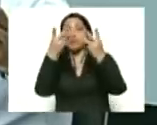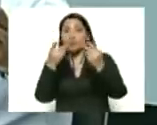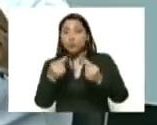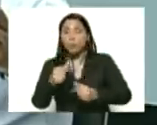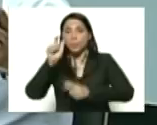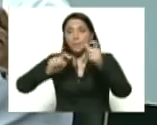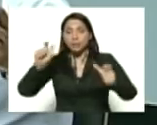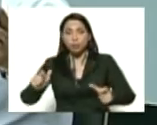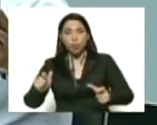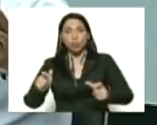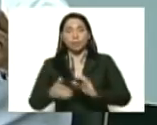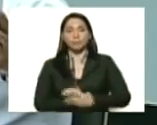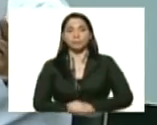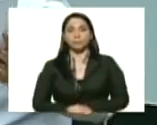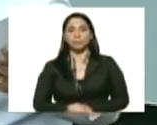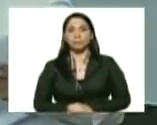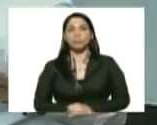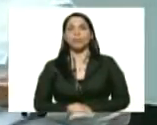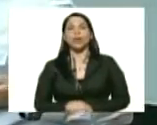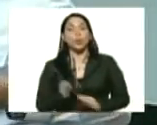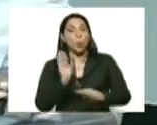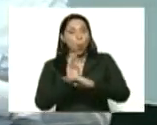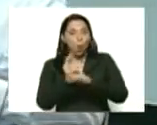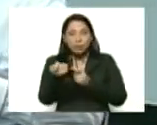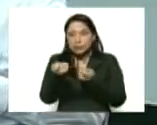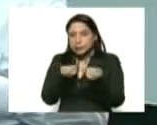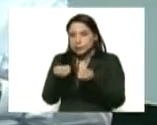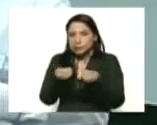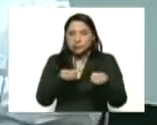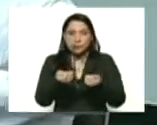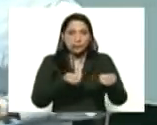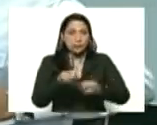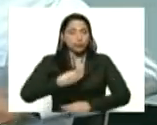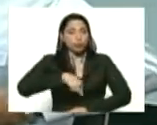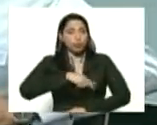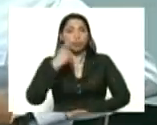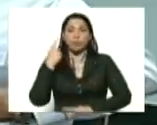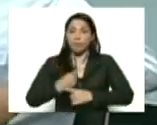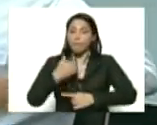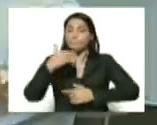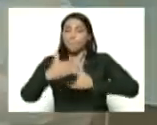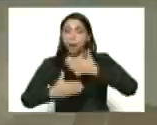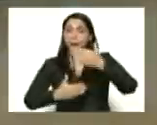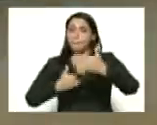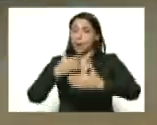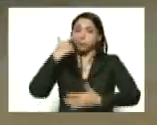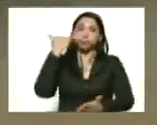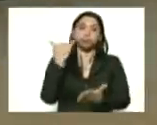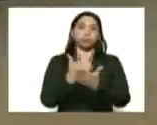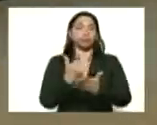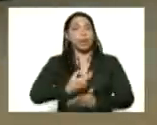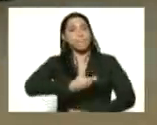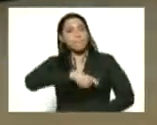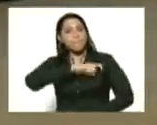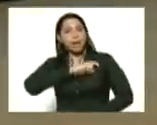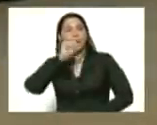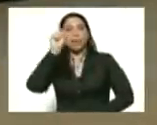muy controlados. Y tenemos que avanzar, fíjense, en España también,